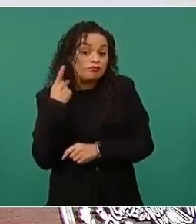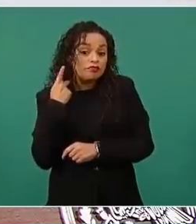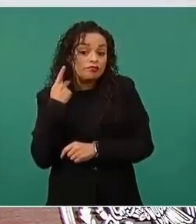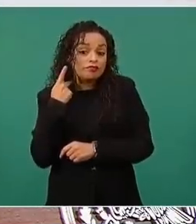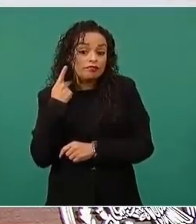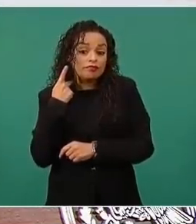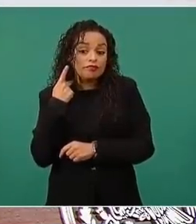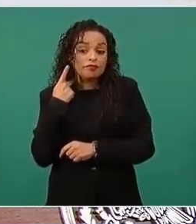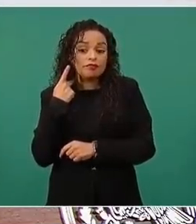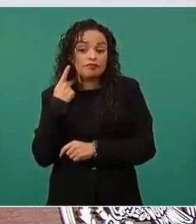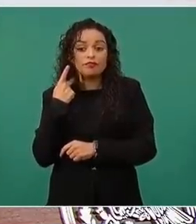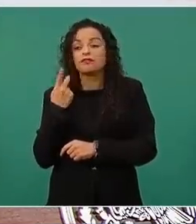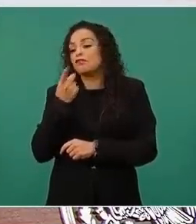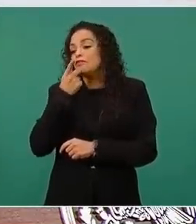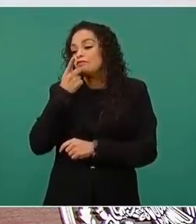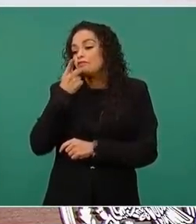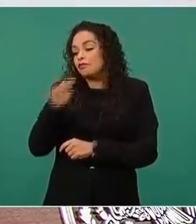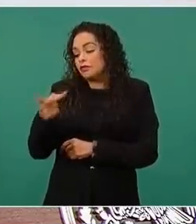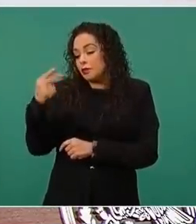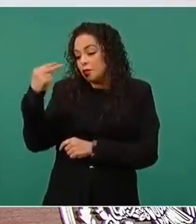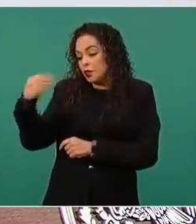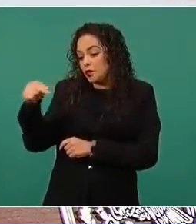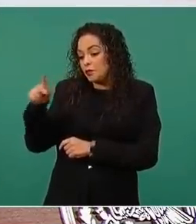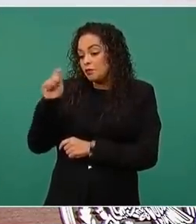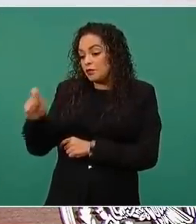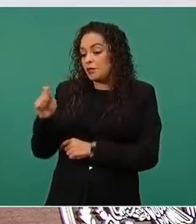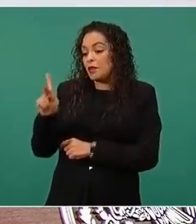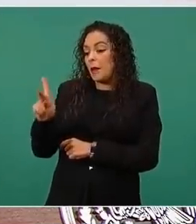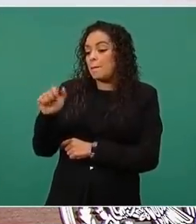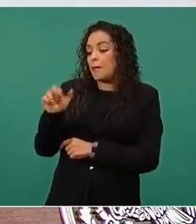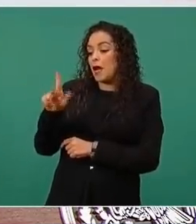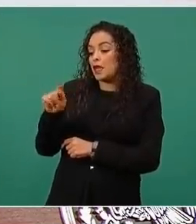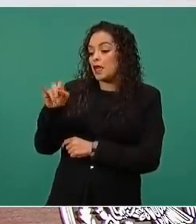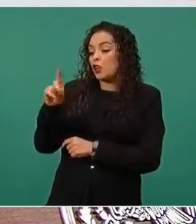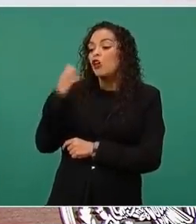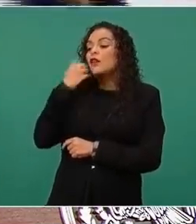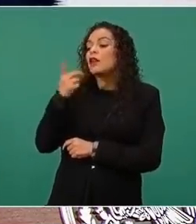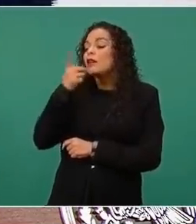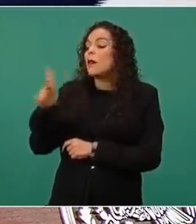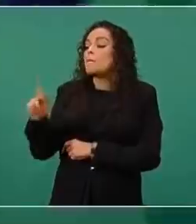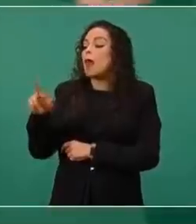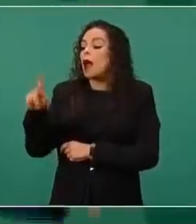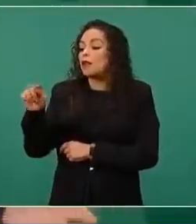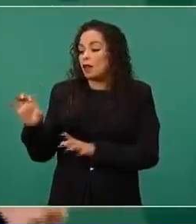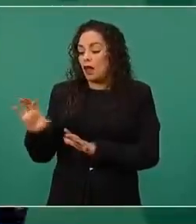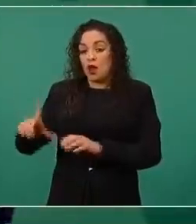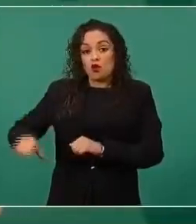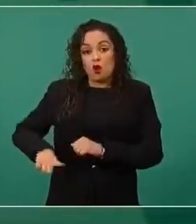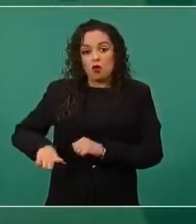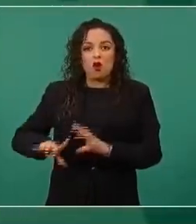Partido, como su nombre lo indica, es una parte. Gobierno es todo.